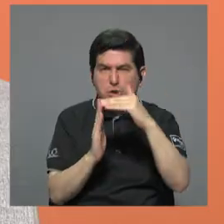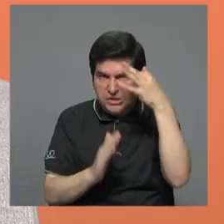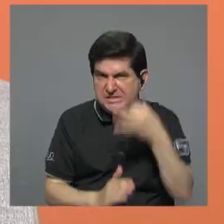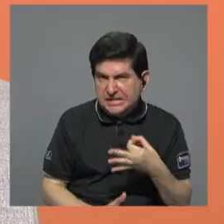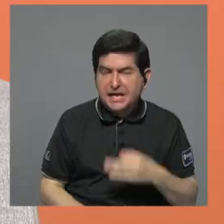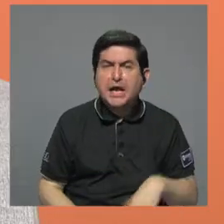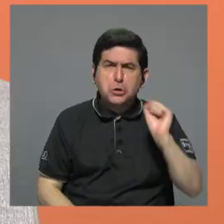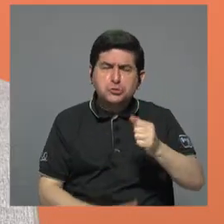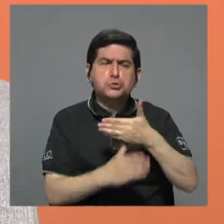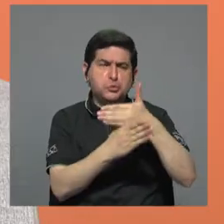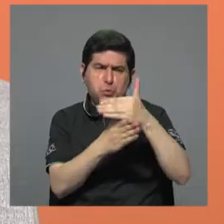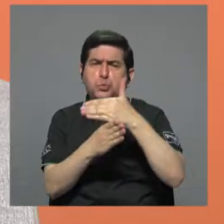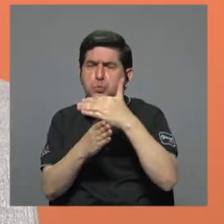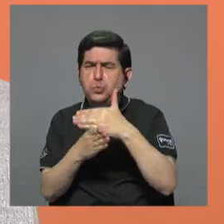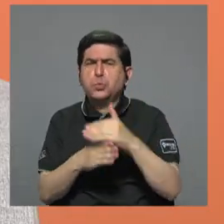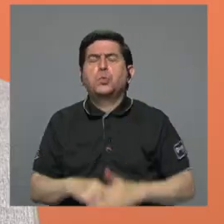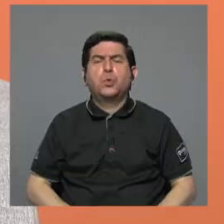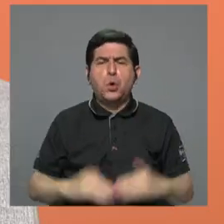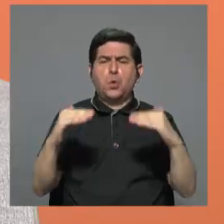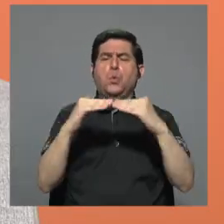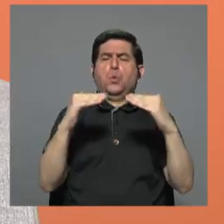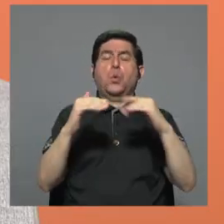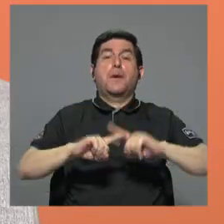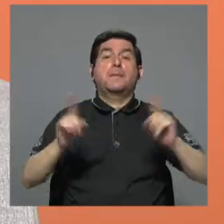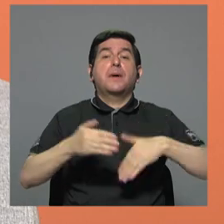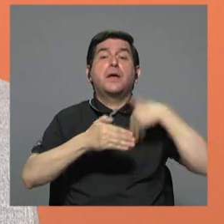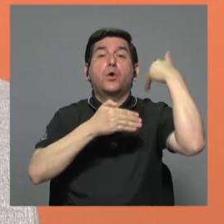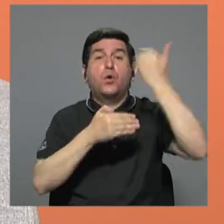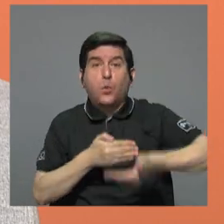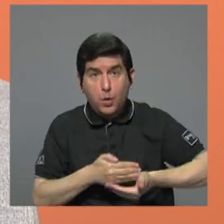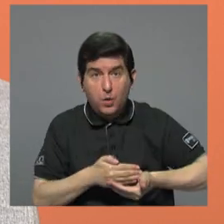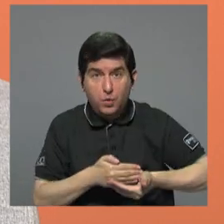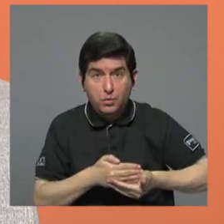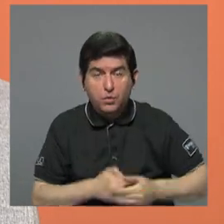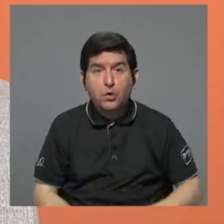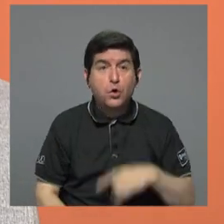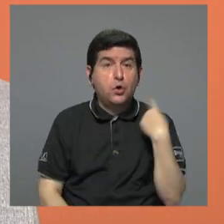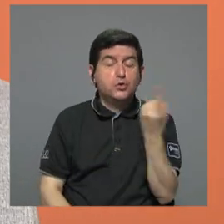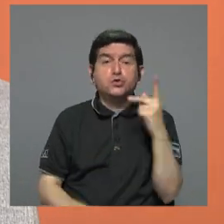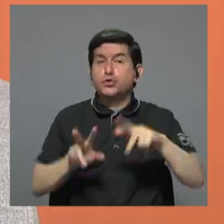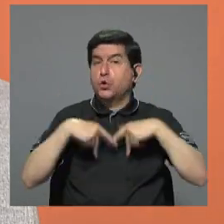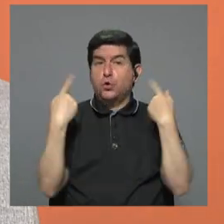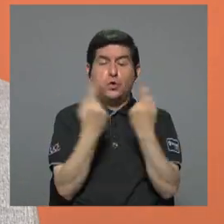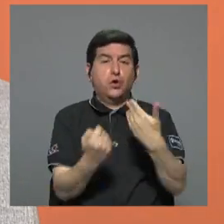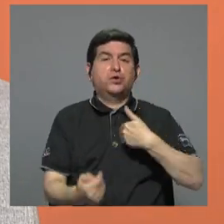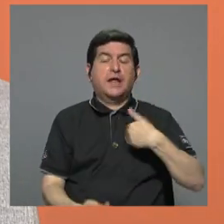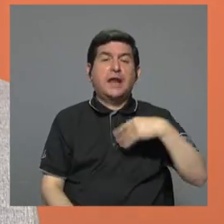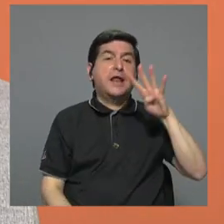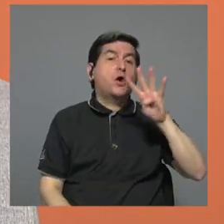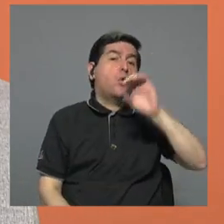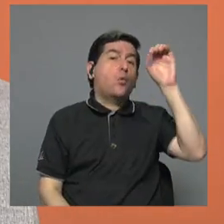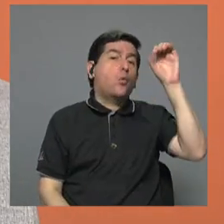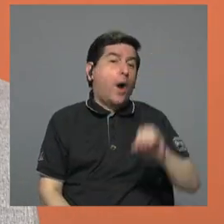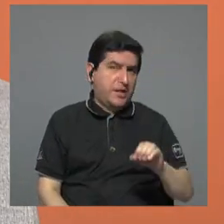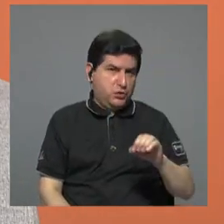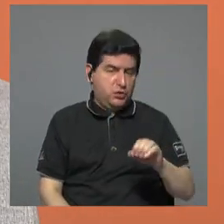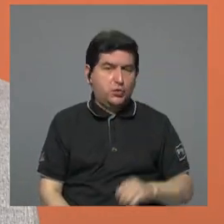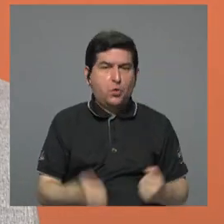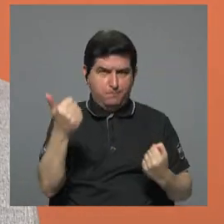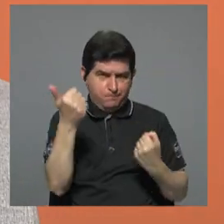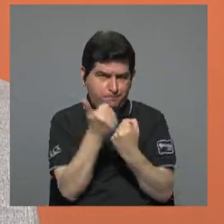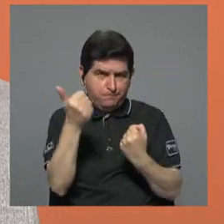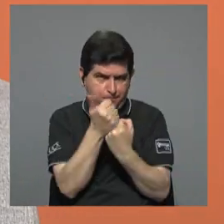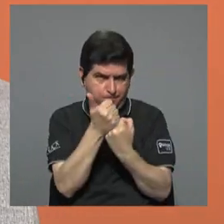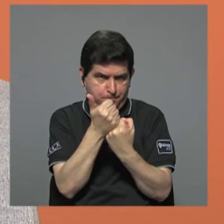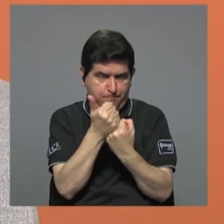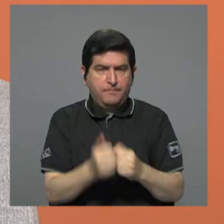que sí se reparte inicialmente de manera equitativa, pero posteriormente solo los partidos que tengan 4% de respaldo